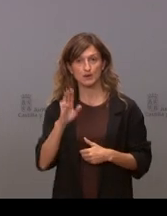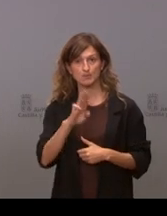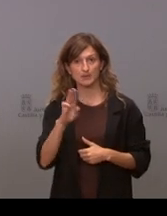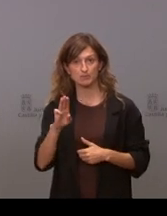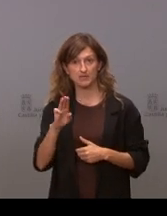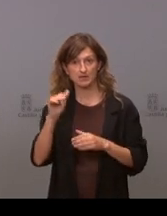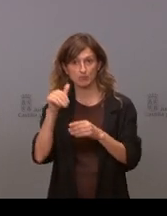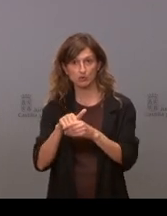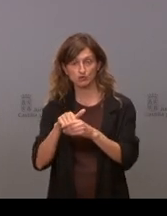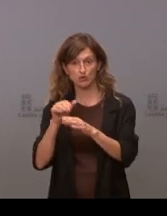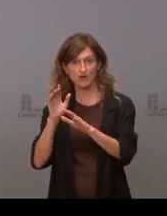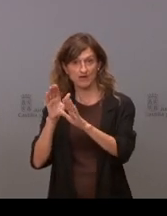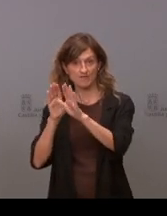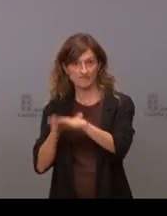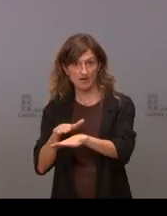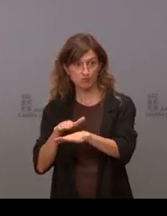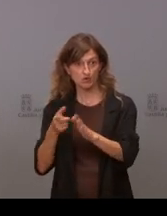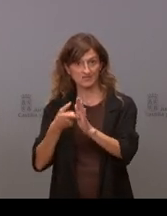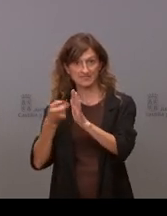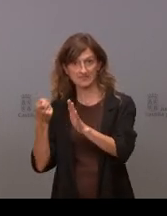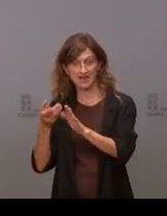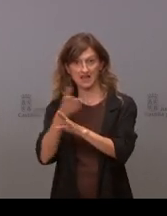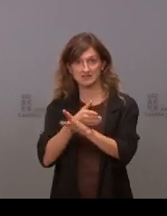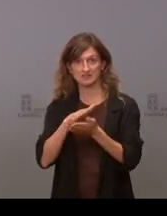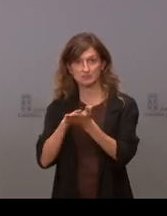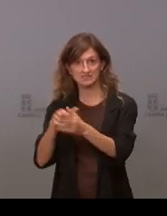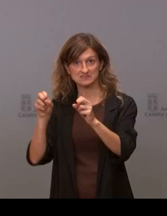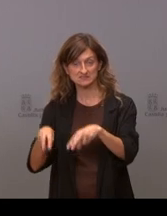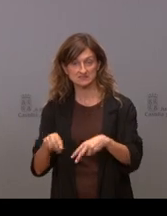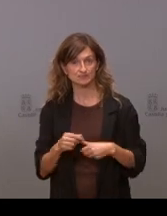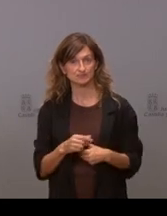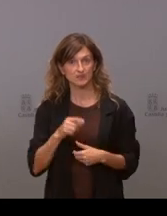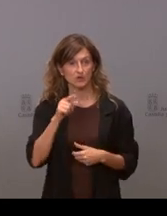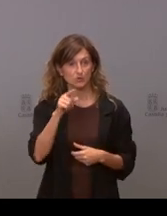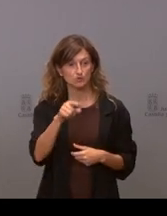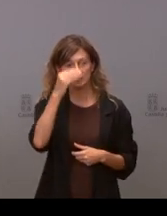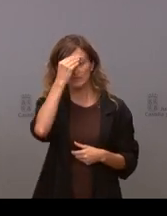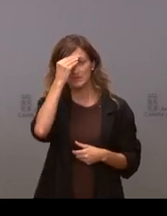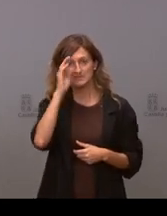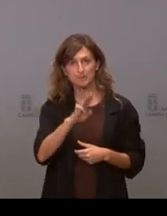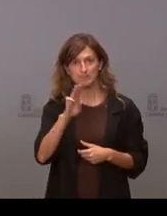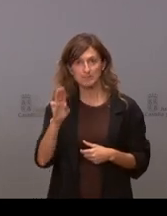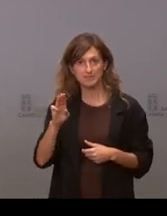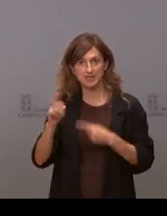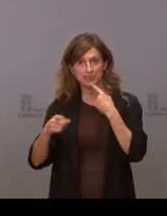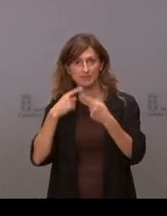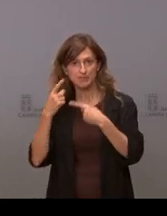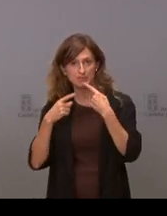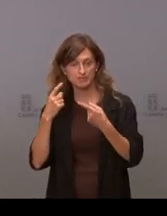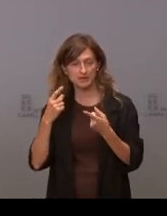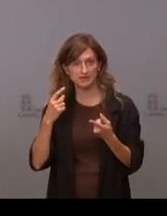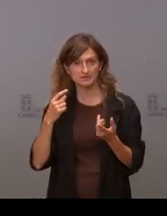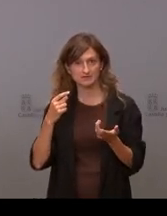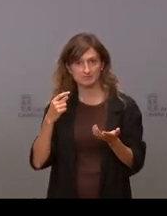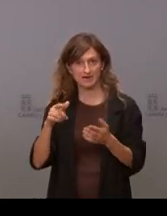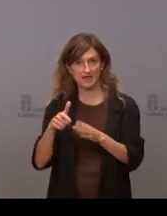a favor de retirar algo que no se había presentado y es simplemente si considera que el PP votó con demagogia también para